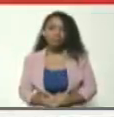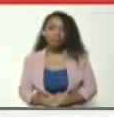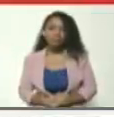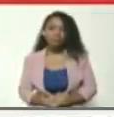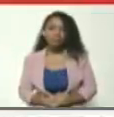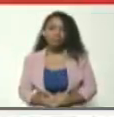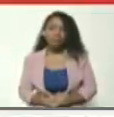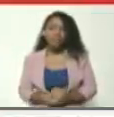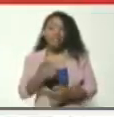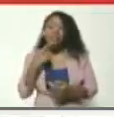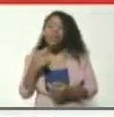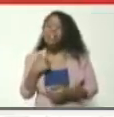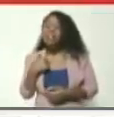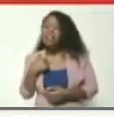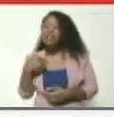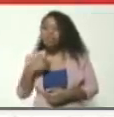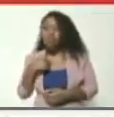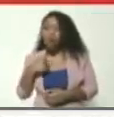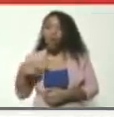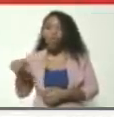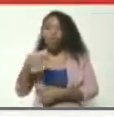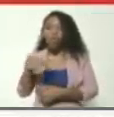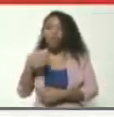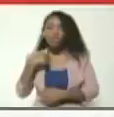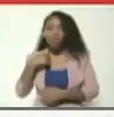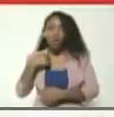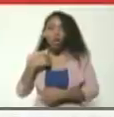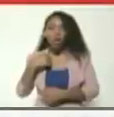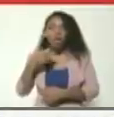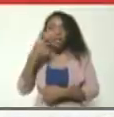Si me dicen dónde, doy tres vueltas de canela aquí.